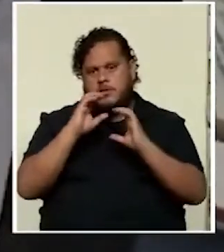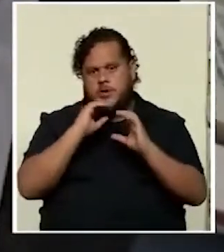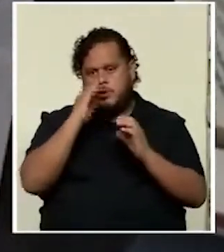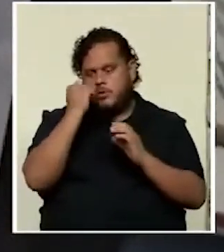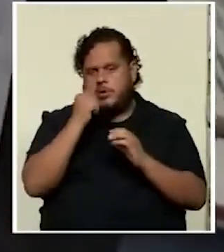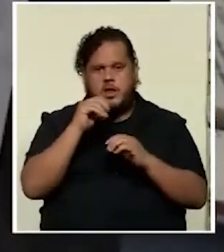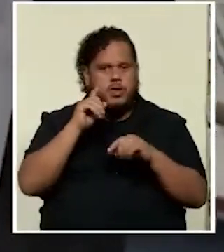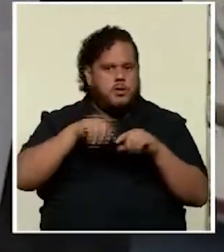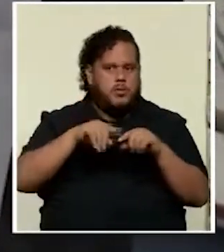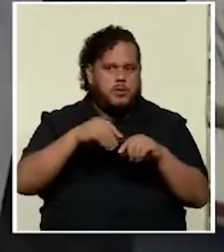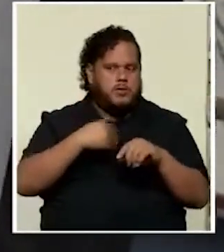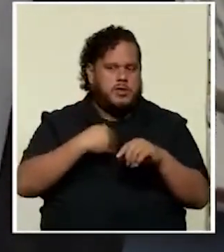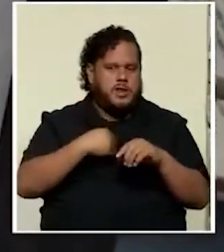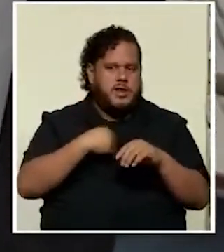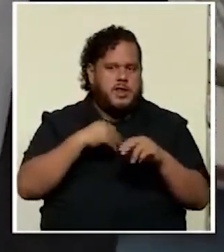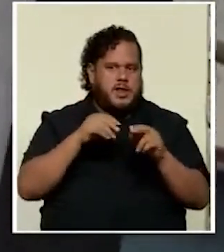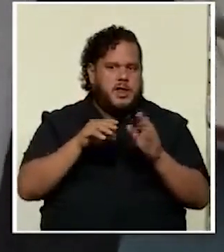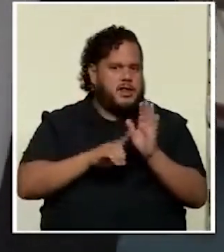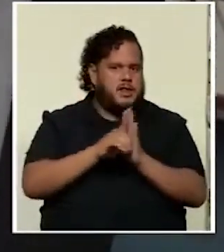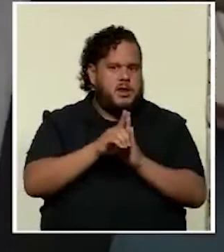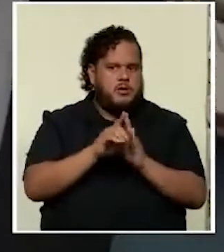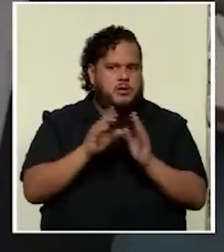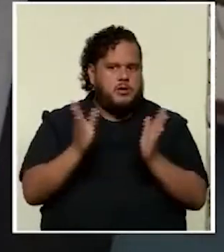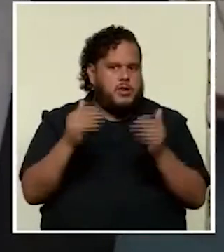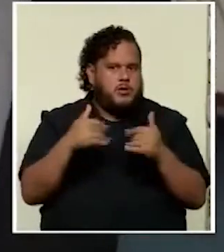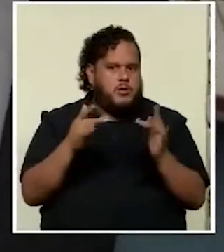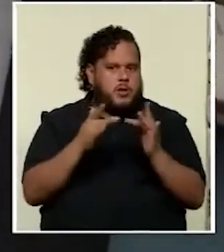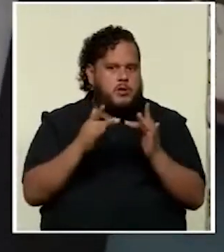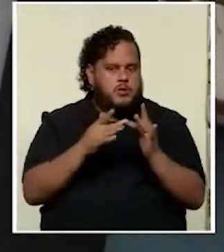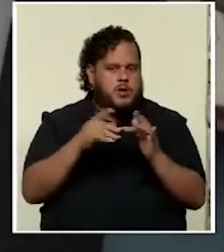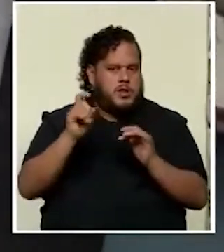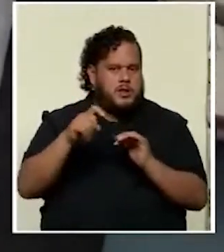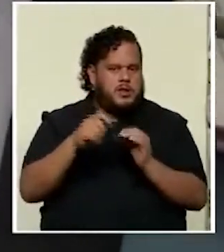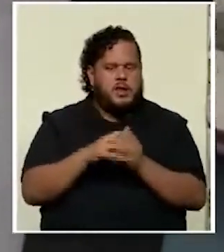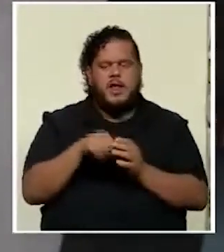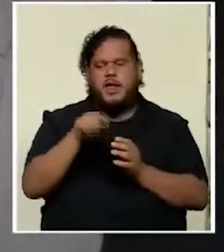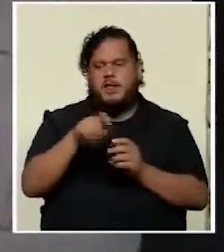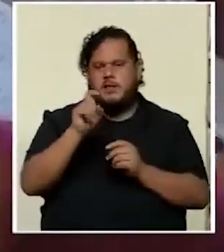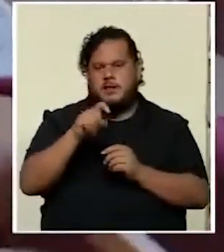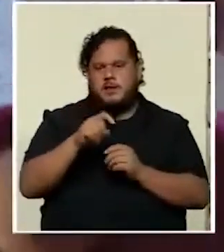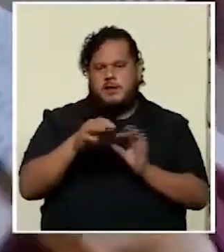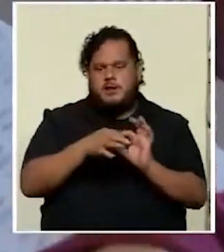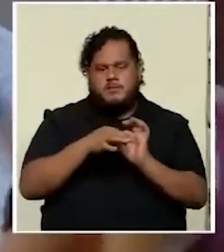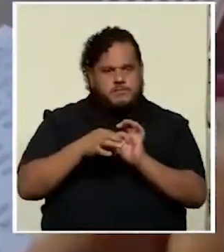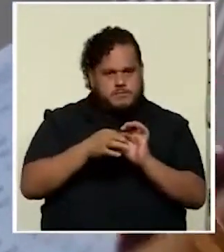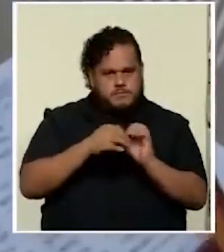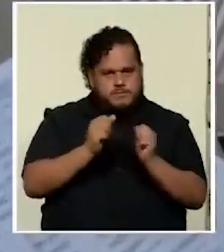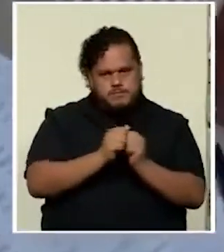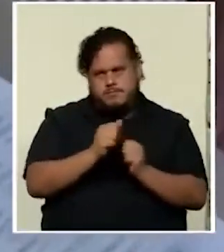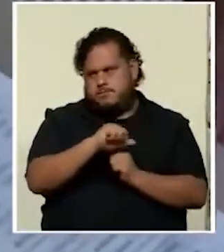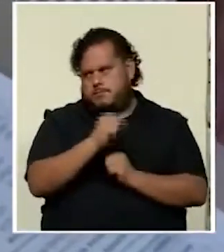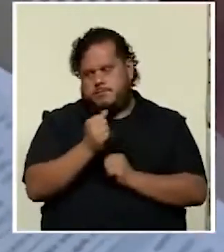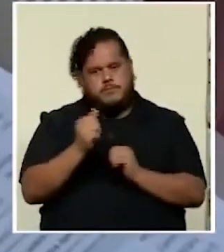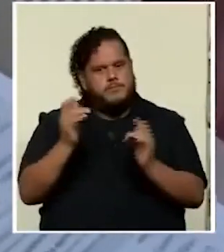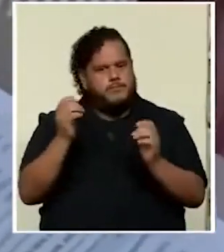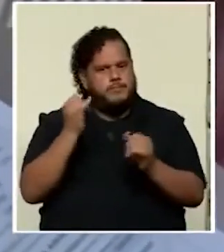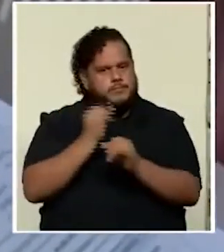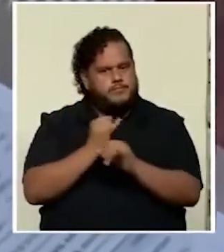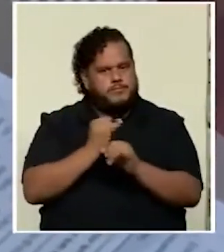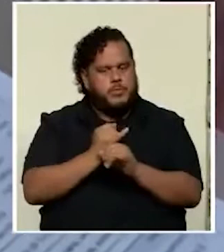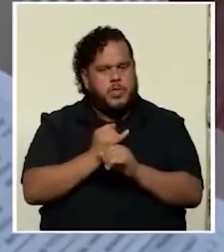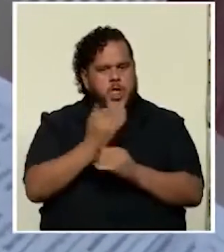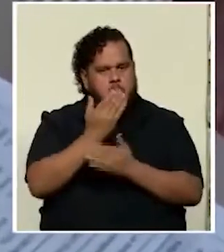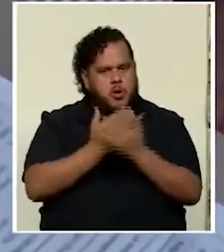tener desarrollo sin la conectividad necesaria Esa necesidad de coordinar con las otras instituciones, con mano